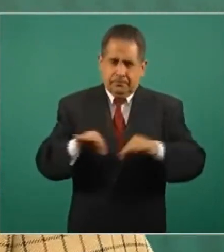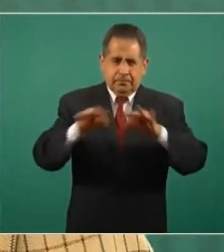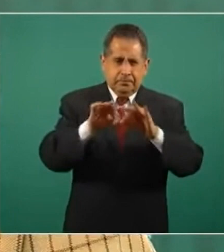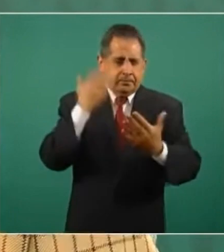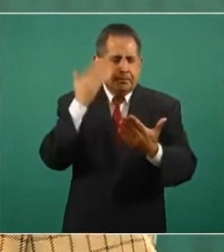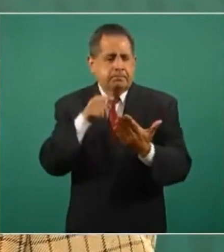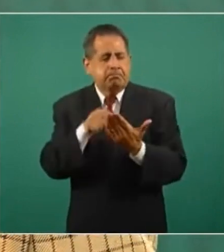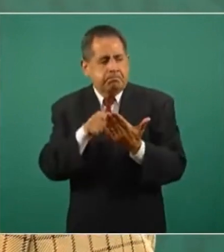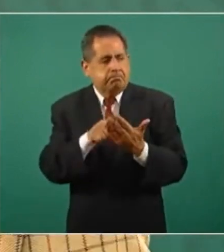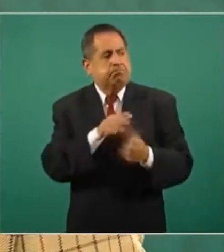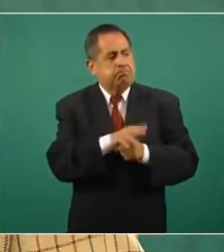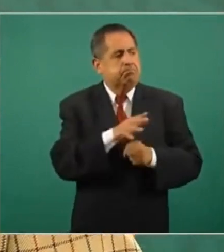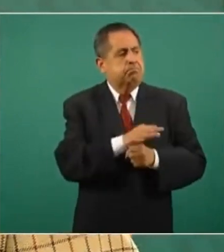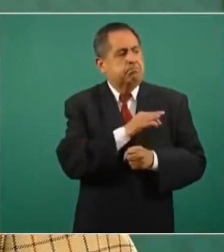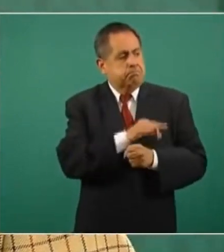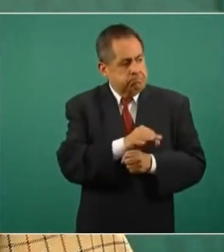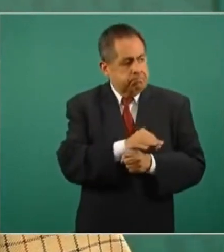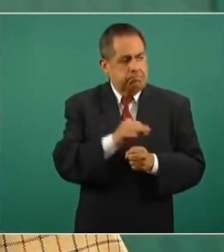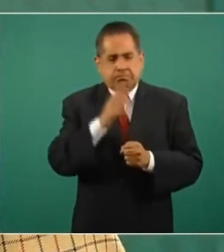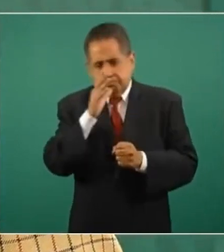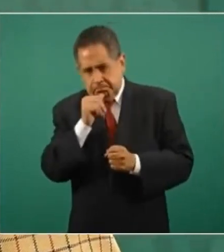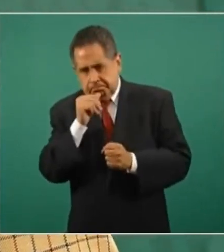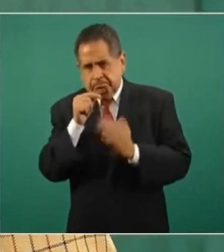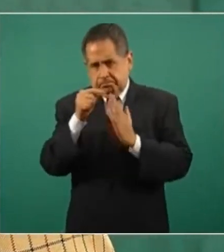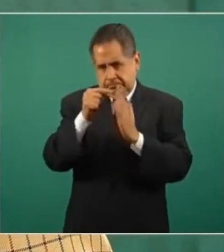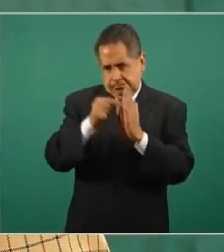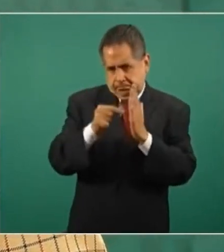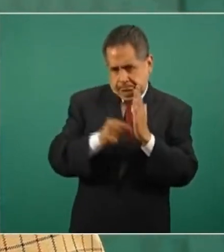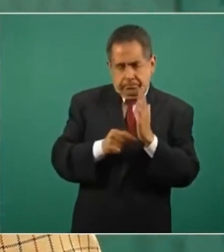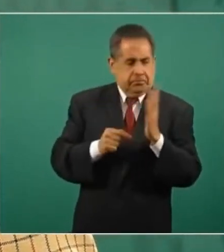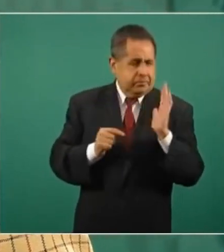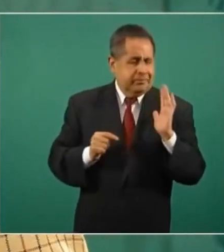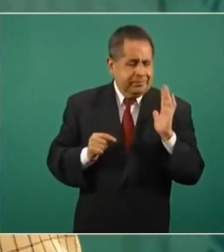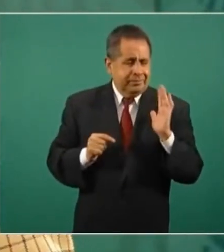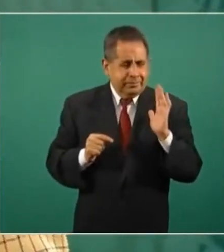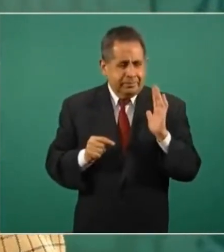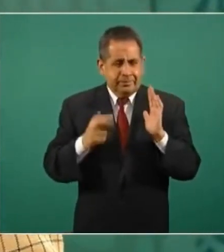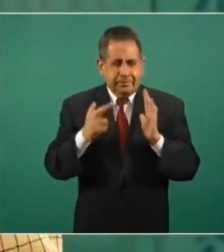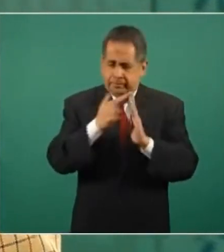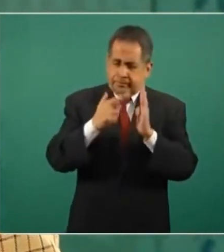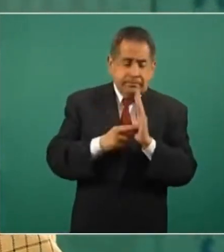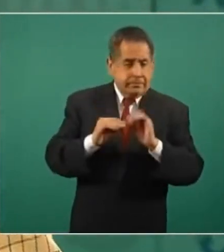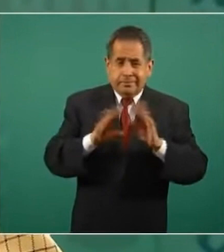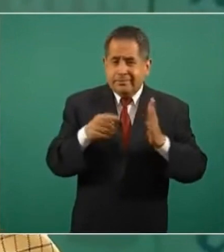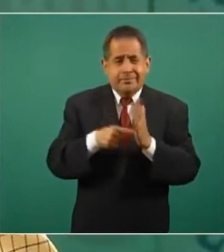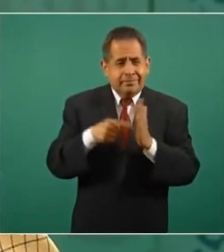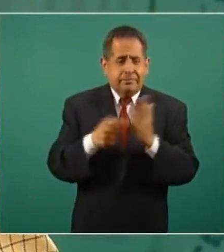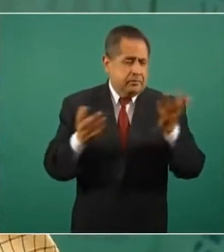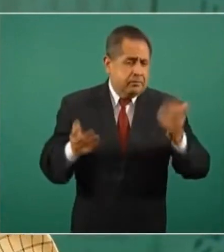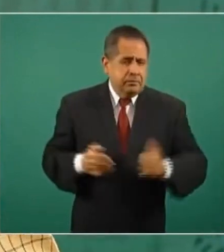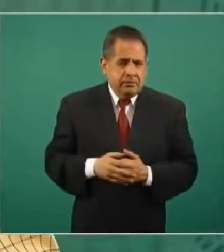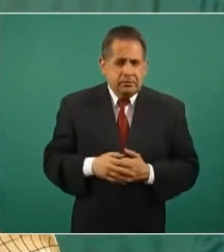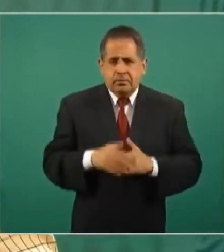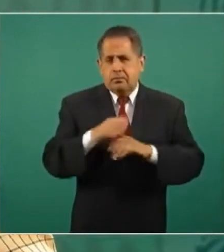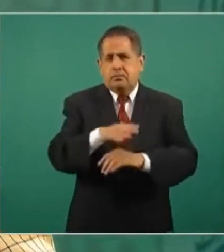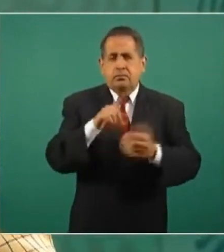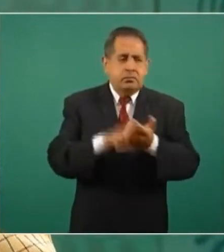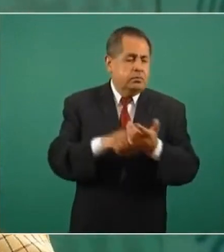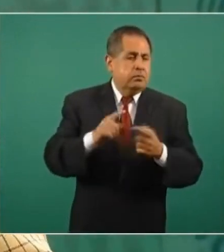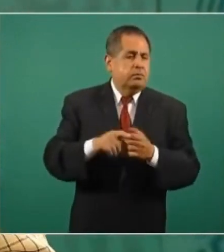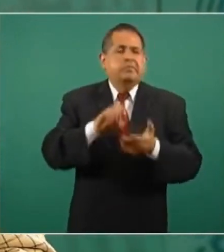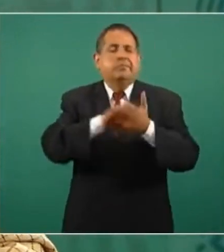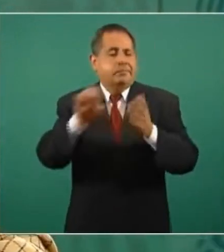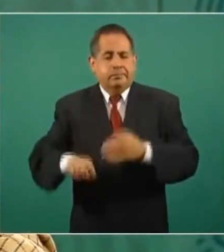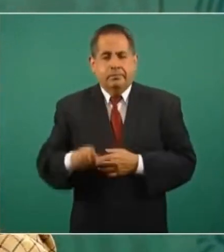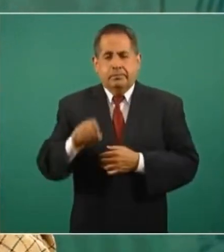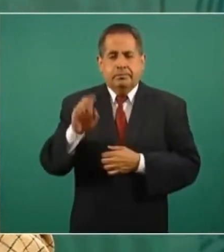saber exactamente cuáles son las reglas del juego en materia de cannabis, por